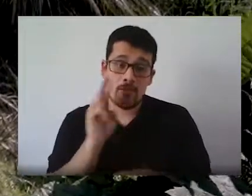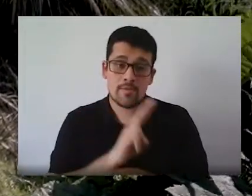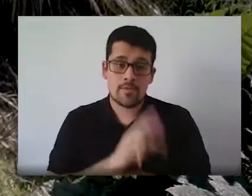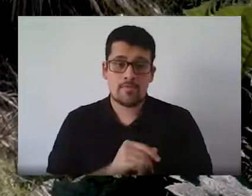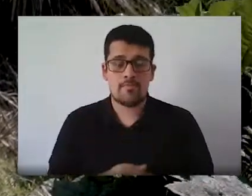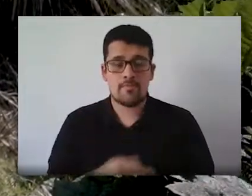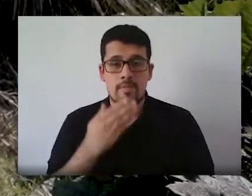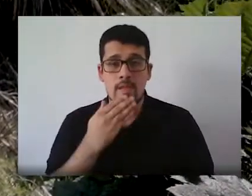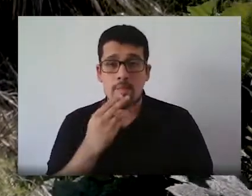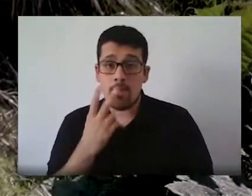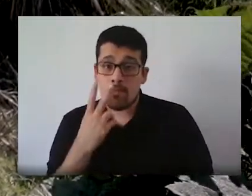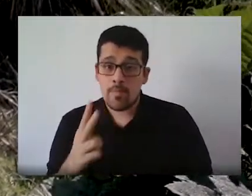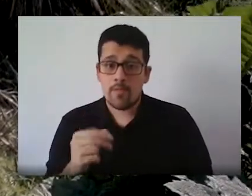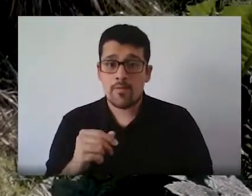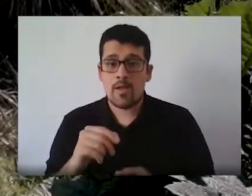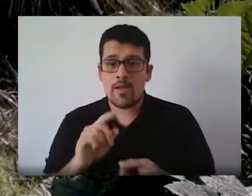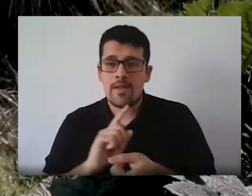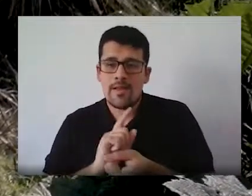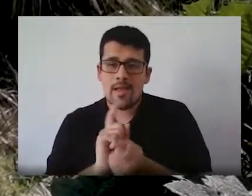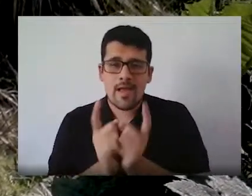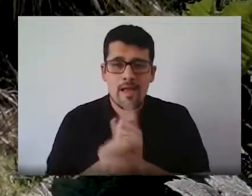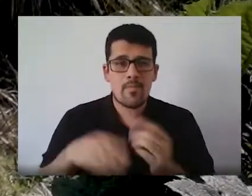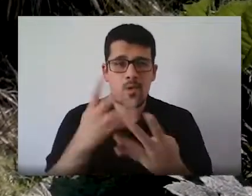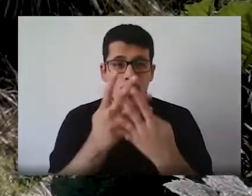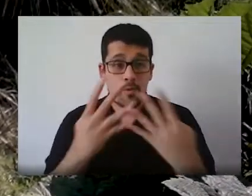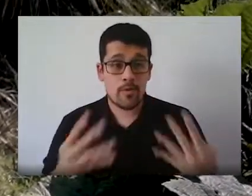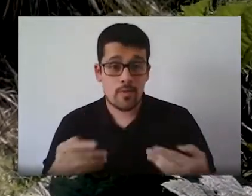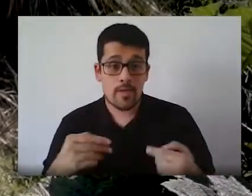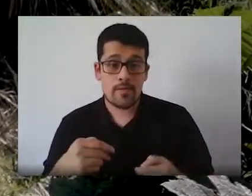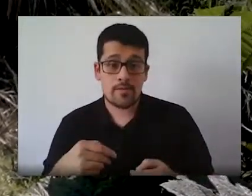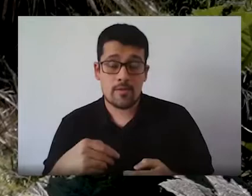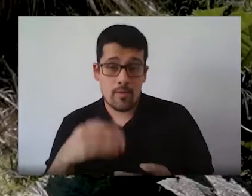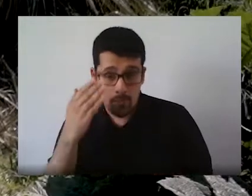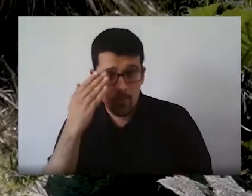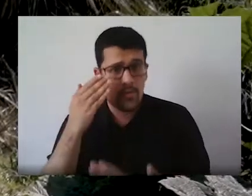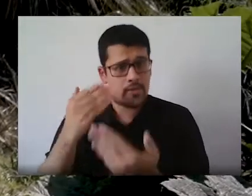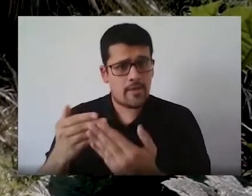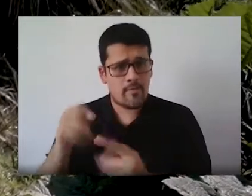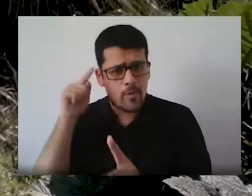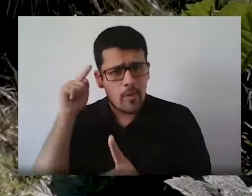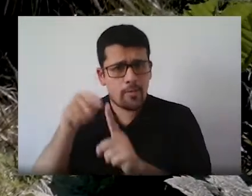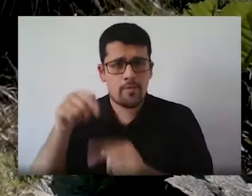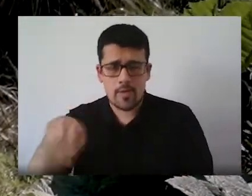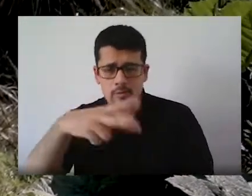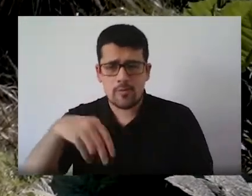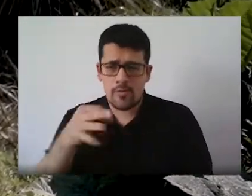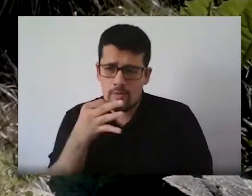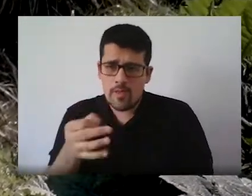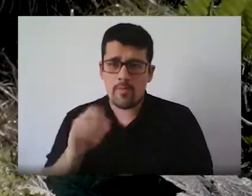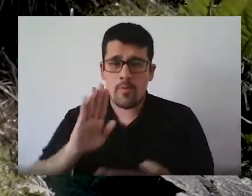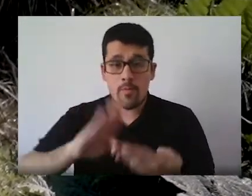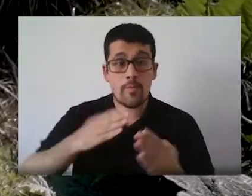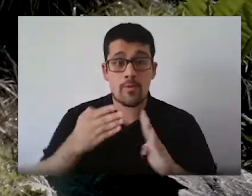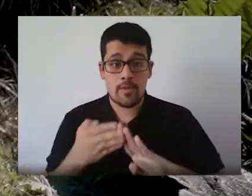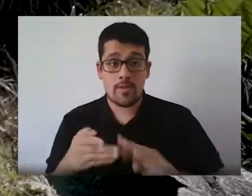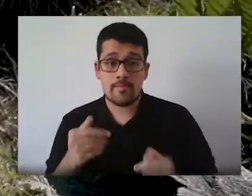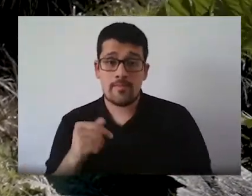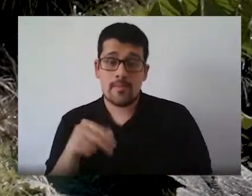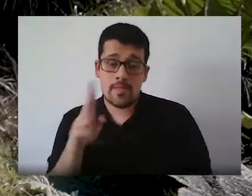a todo la a todo el rediseño curricular en entre los desafíos también que nos planteamos como comunidad